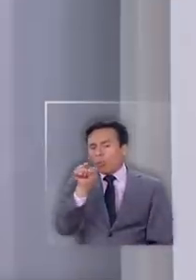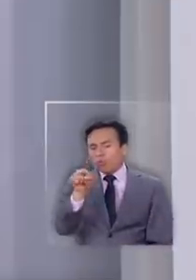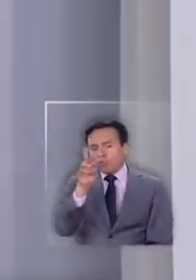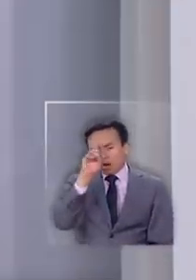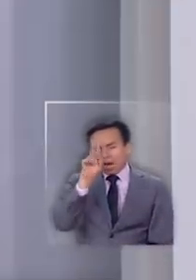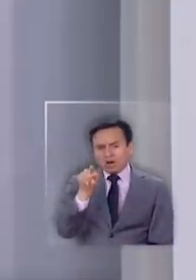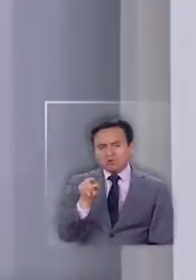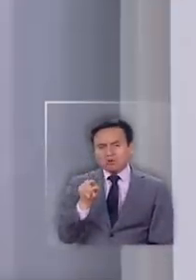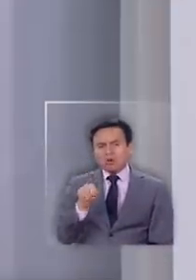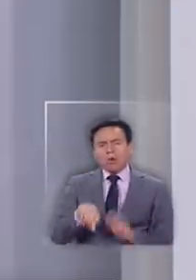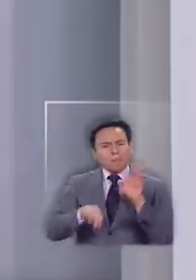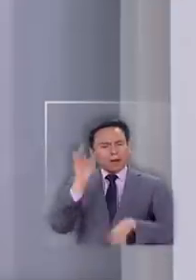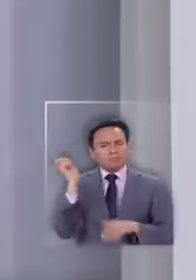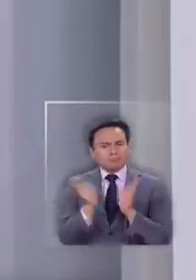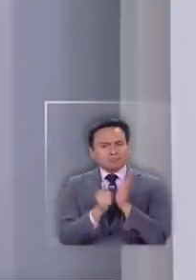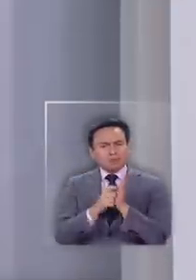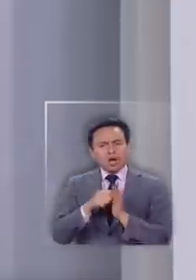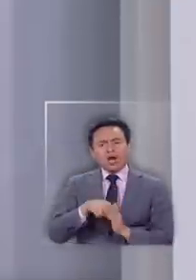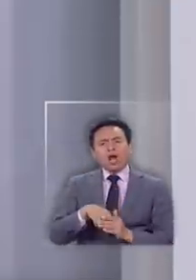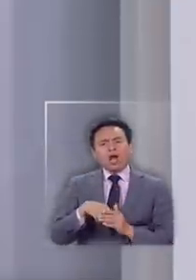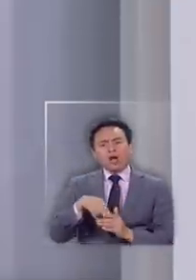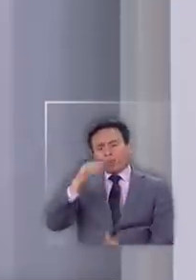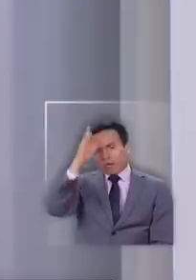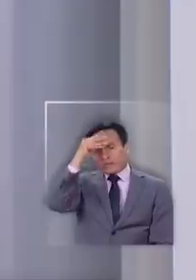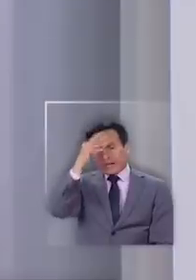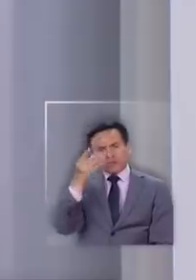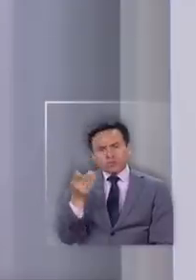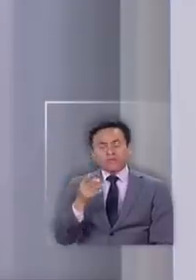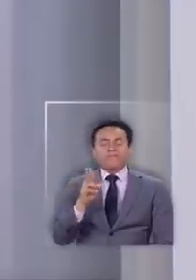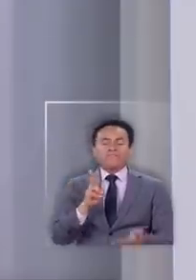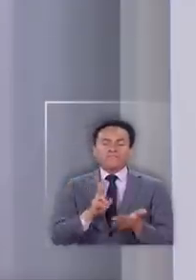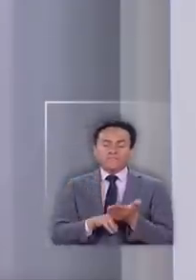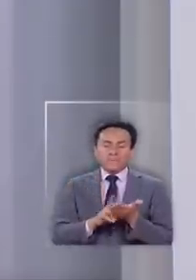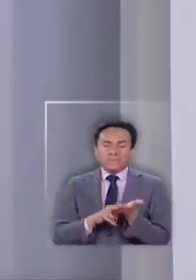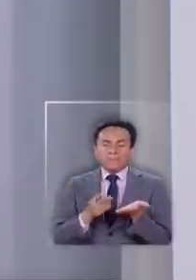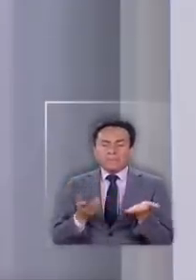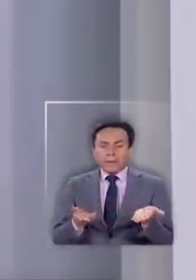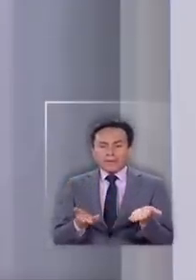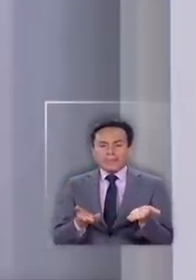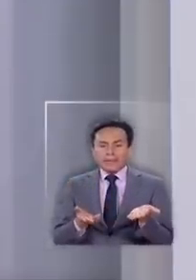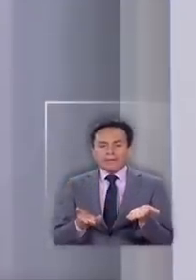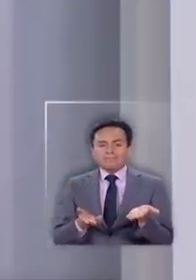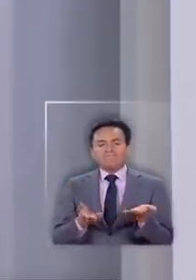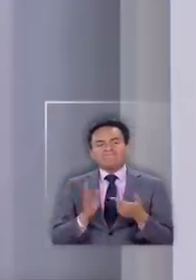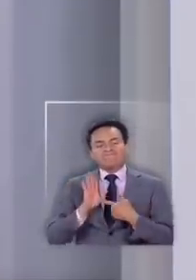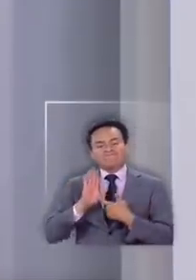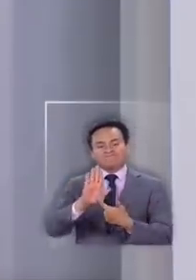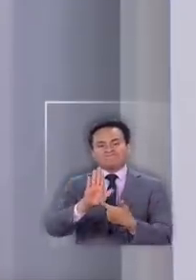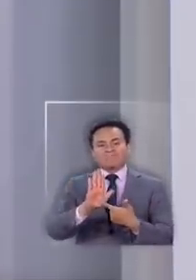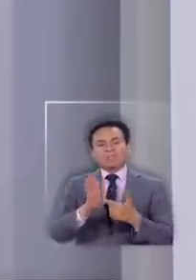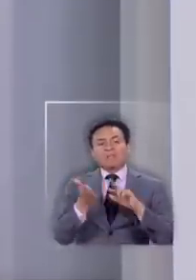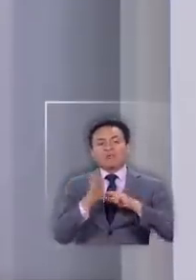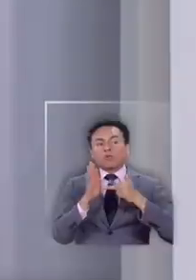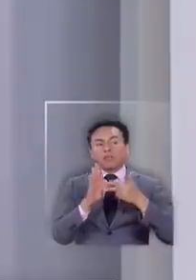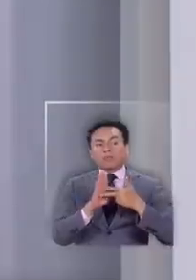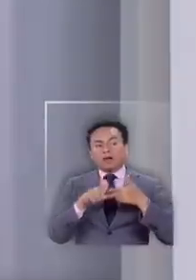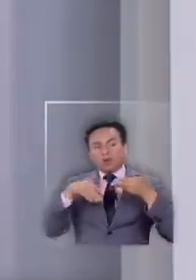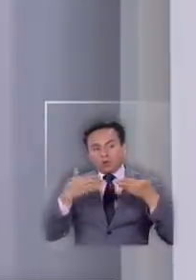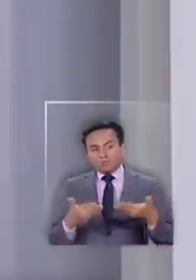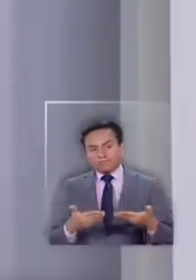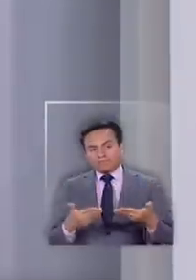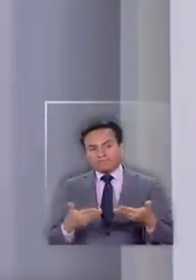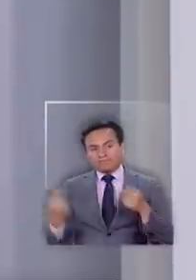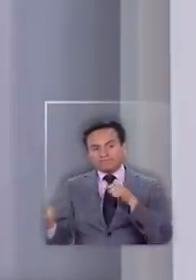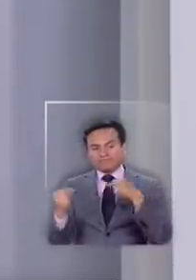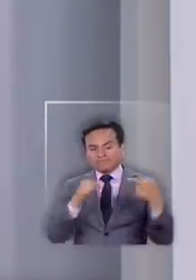esto ocurre con más frecuencia en su comuna? La verdad es que esto creo que refleja un serio problema que hay hoy día. Y es la